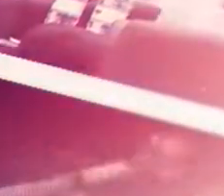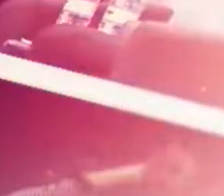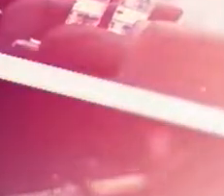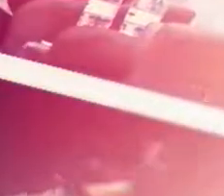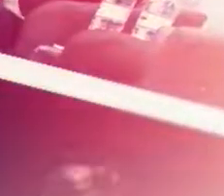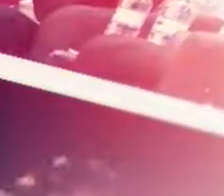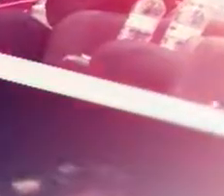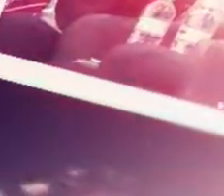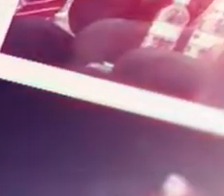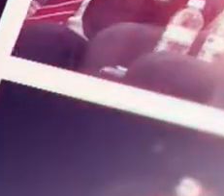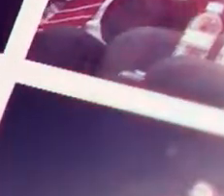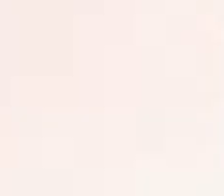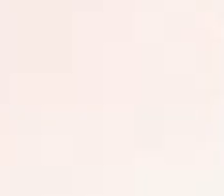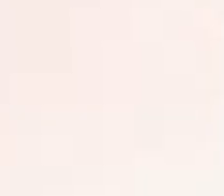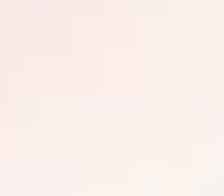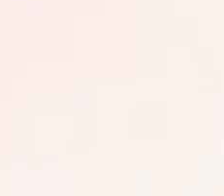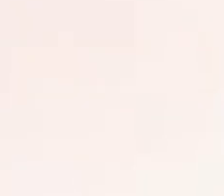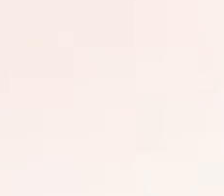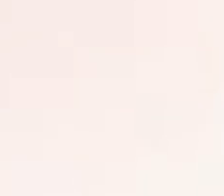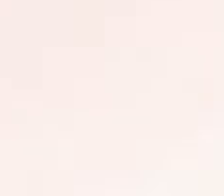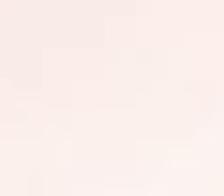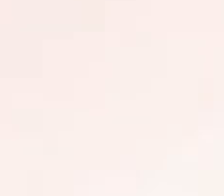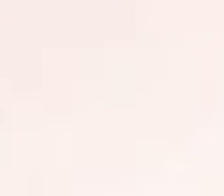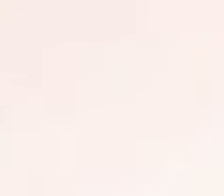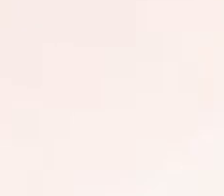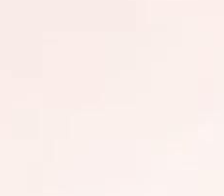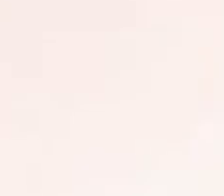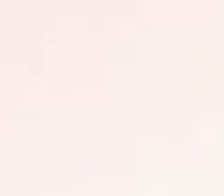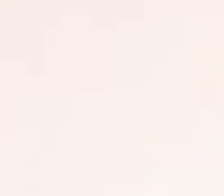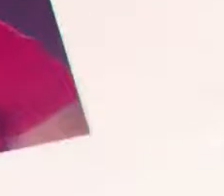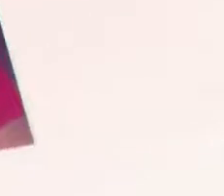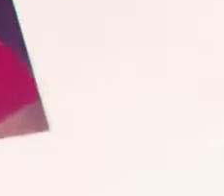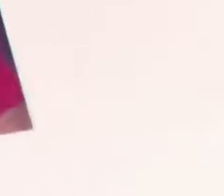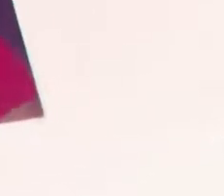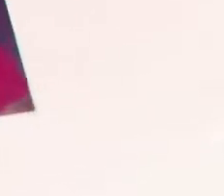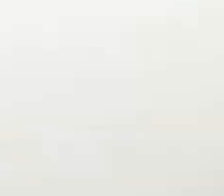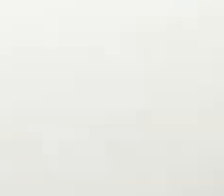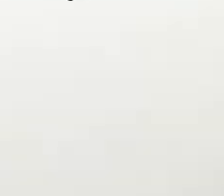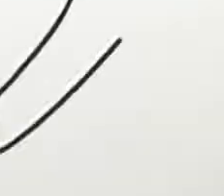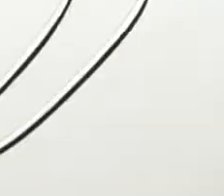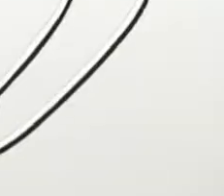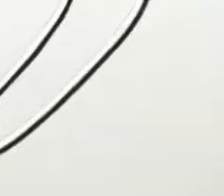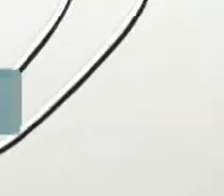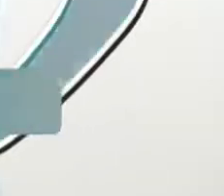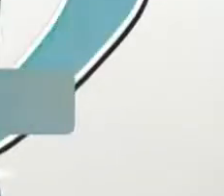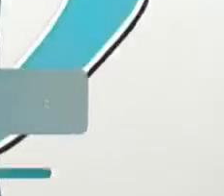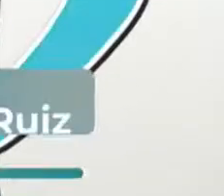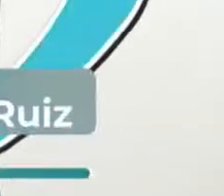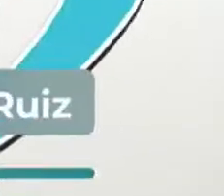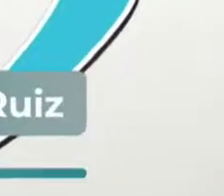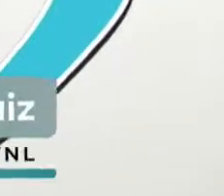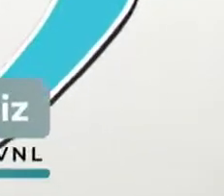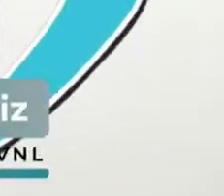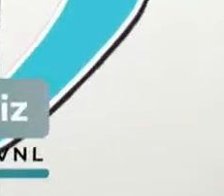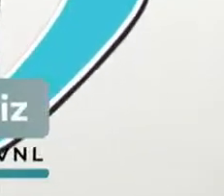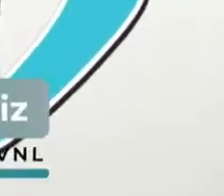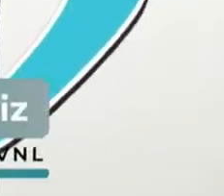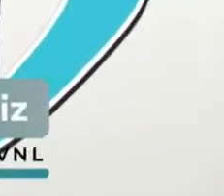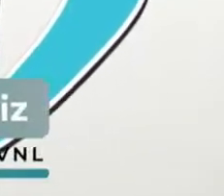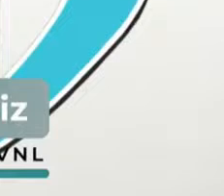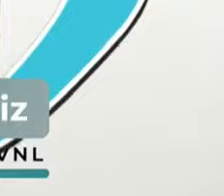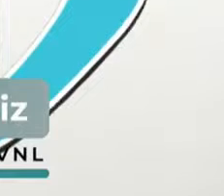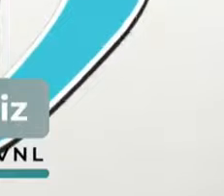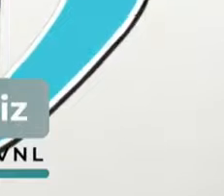y que sus contenidos se apeguen a la verdad y realidad de las audiencias. Mi nombre es Héctor David Galaviz Ruiz,